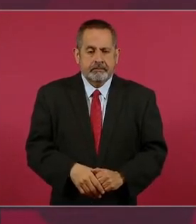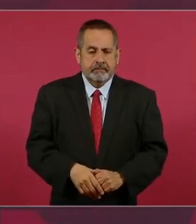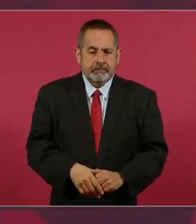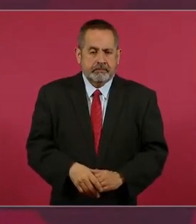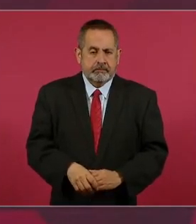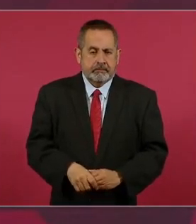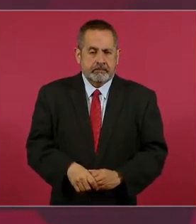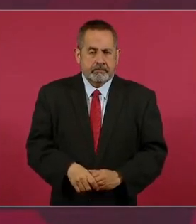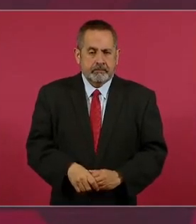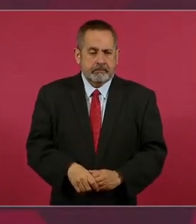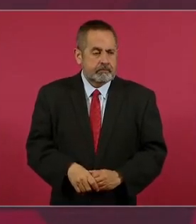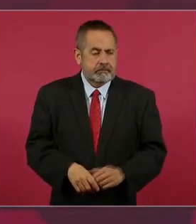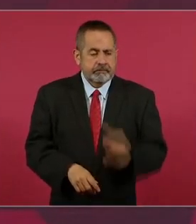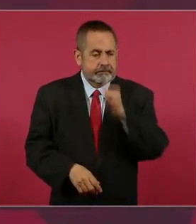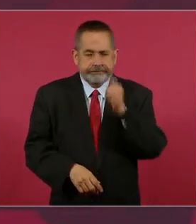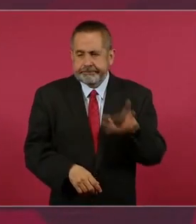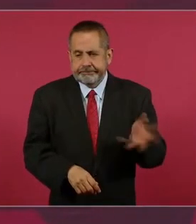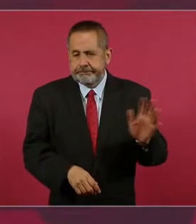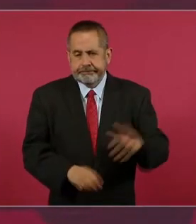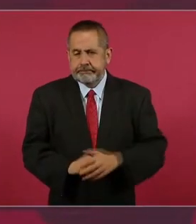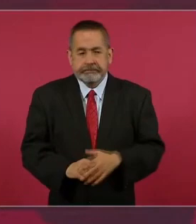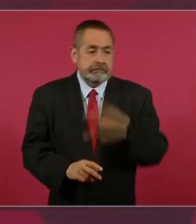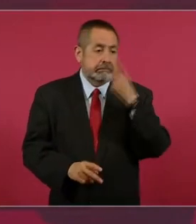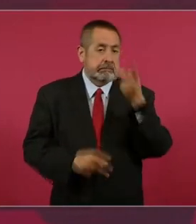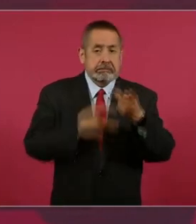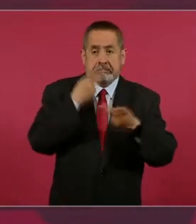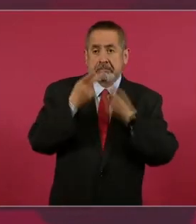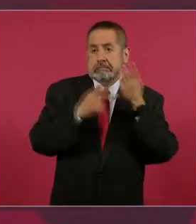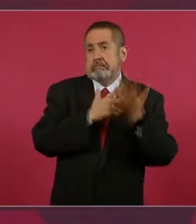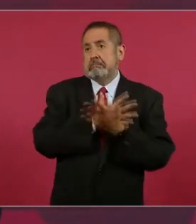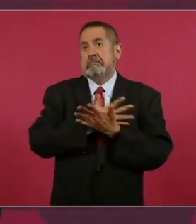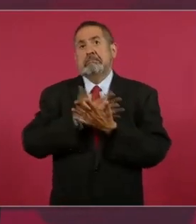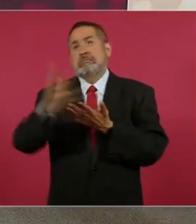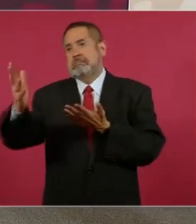billullos y nada más escandalizan y